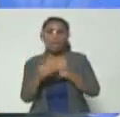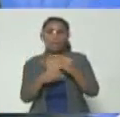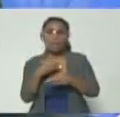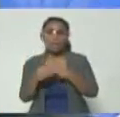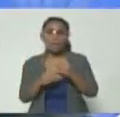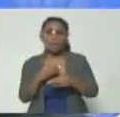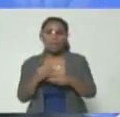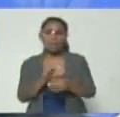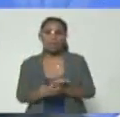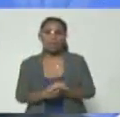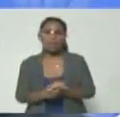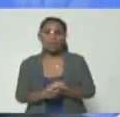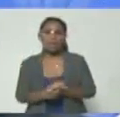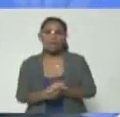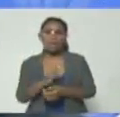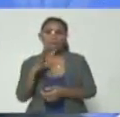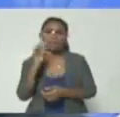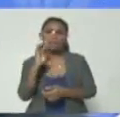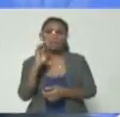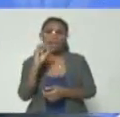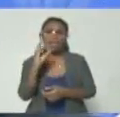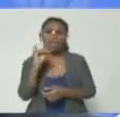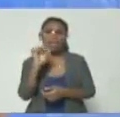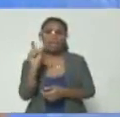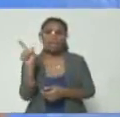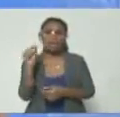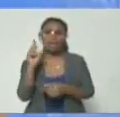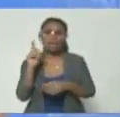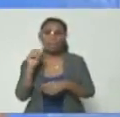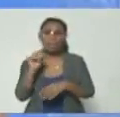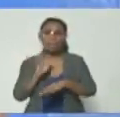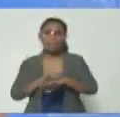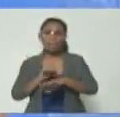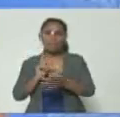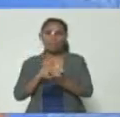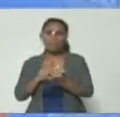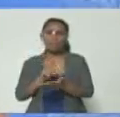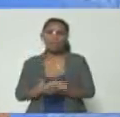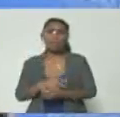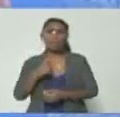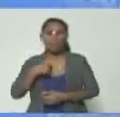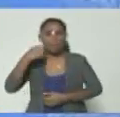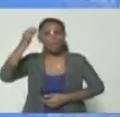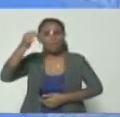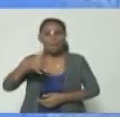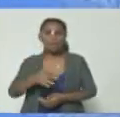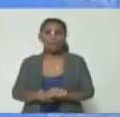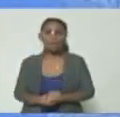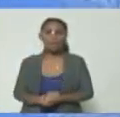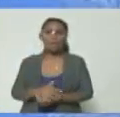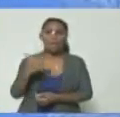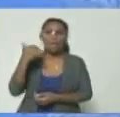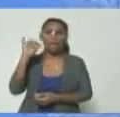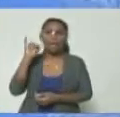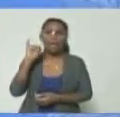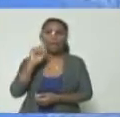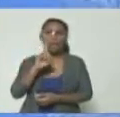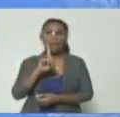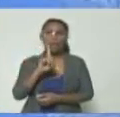Luis Somasa y a Freddy Guevara sino a todos los que también participaron yo creo que hay una